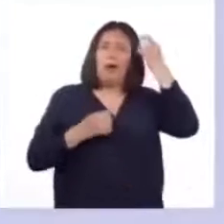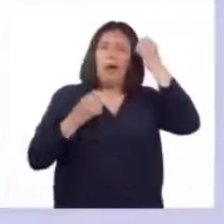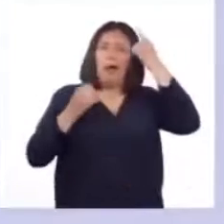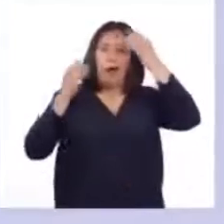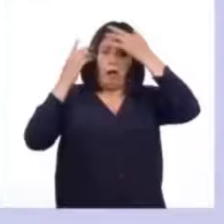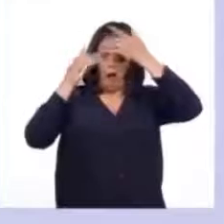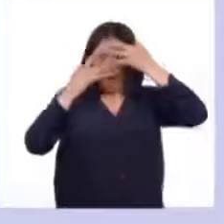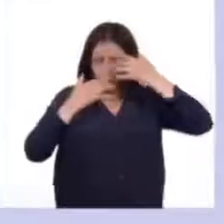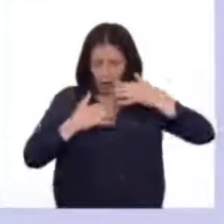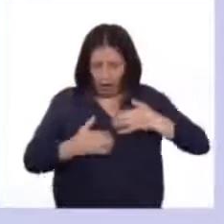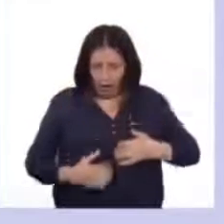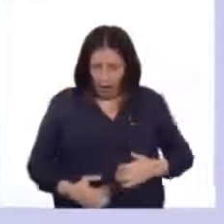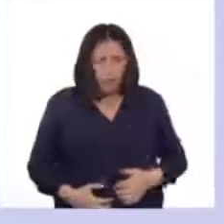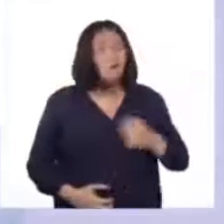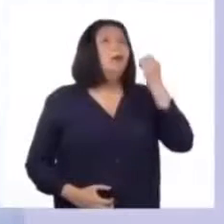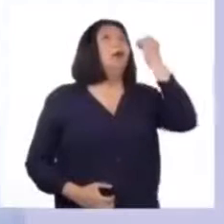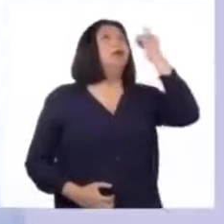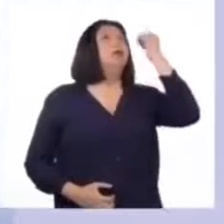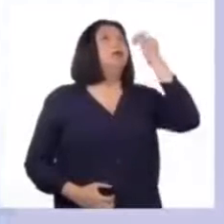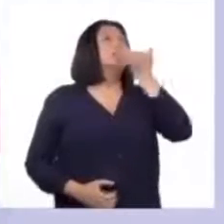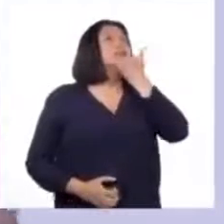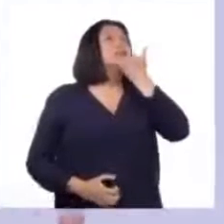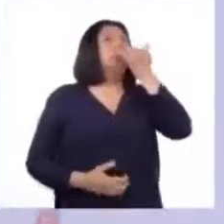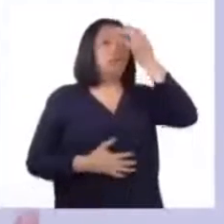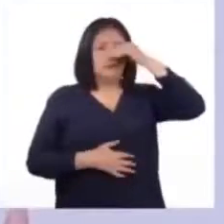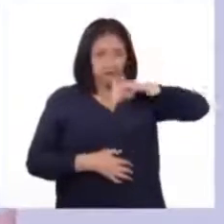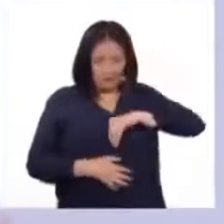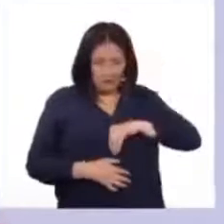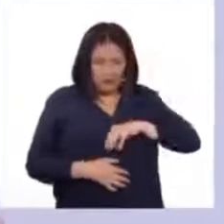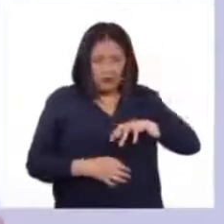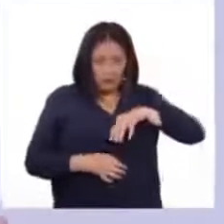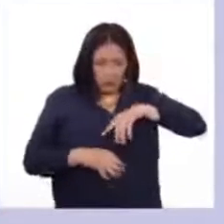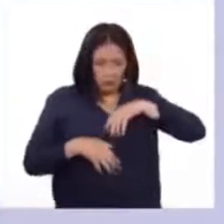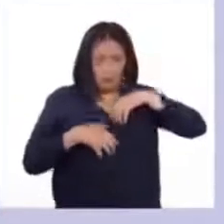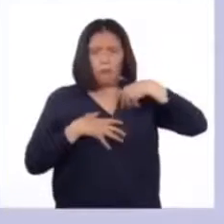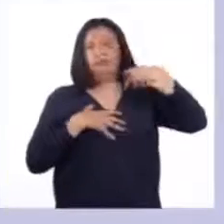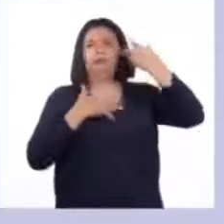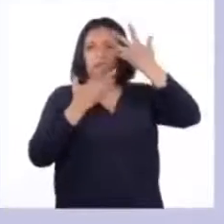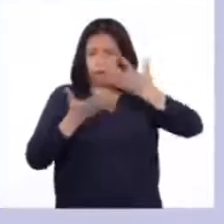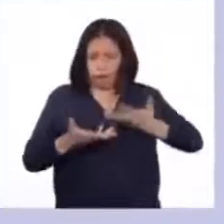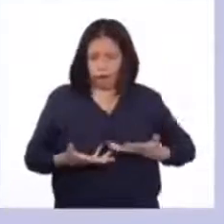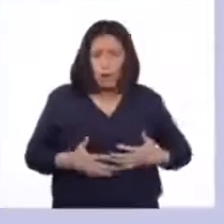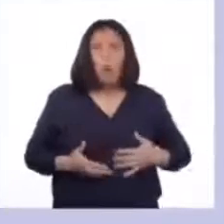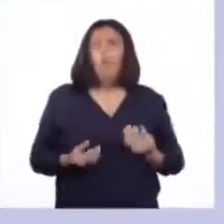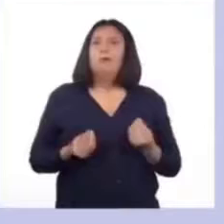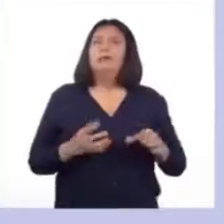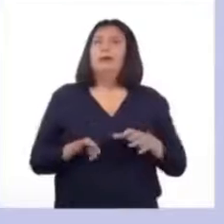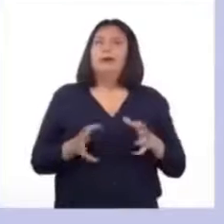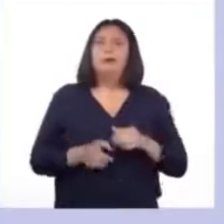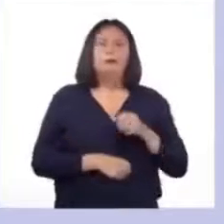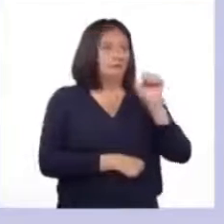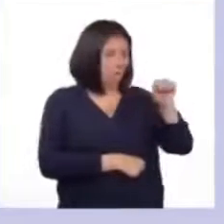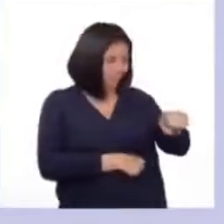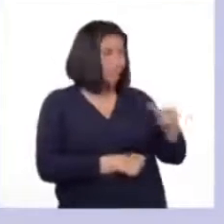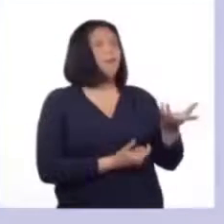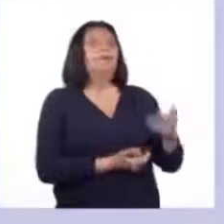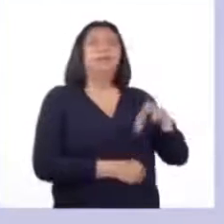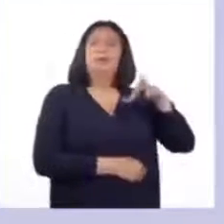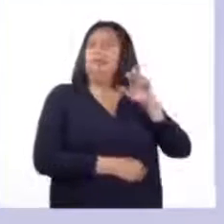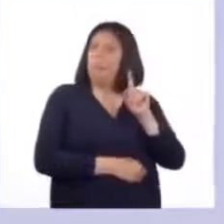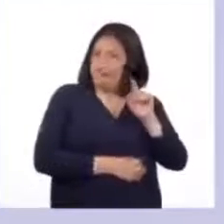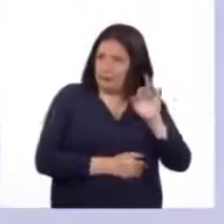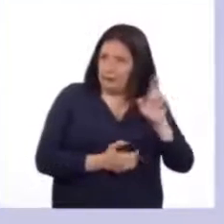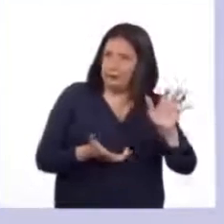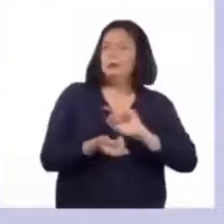claramente qué es lo que está pasando por dentro y cómo esta cadena de cambios físicos se produce. Así es, Patricia. Todo